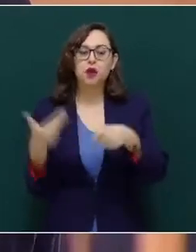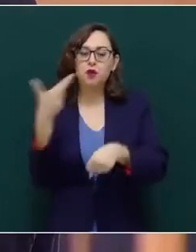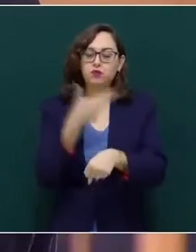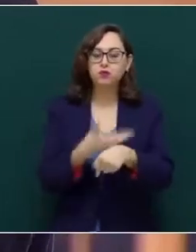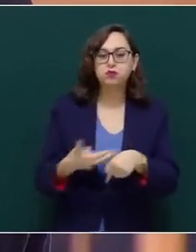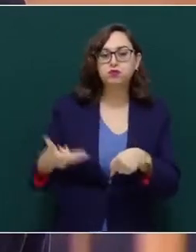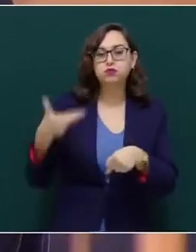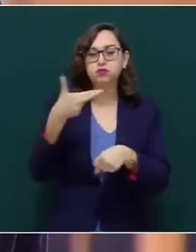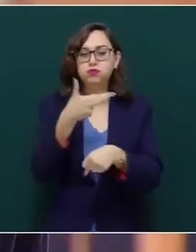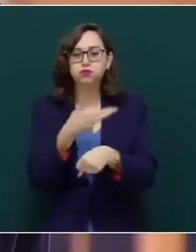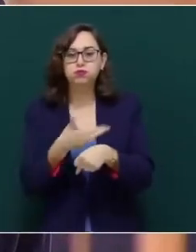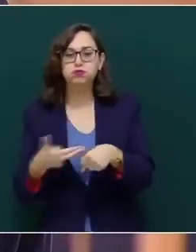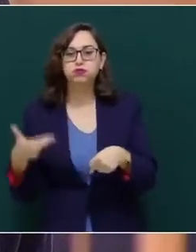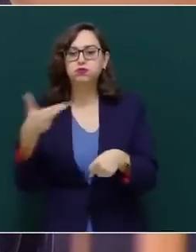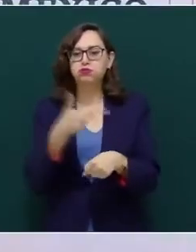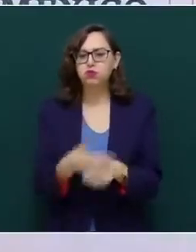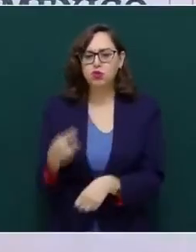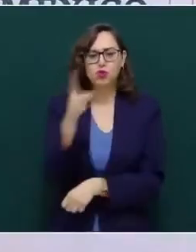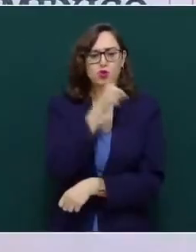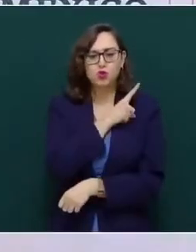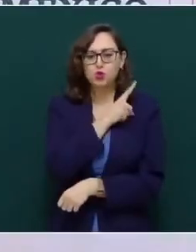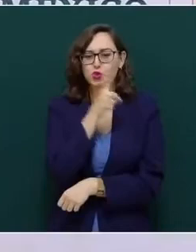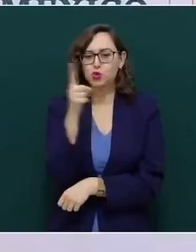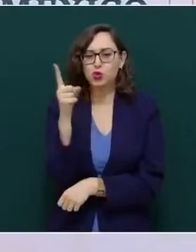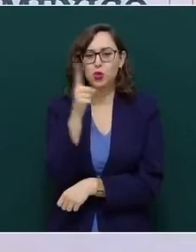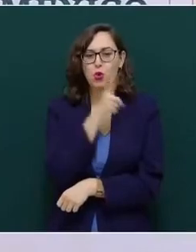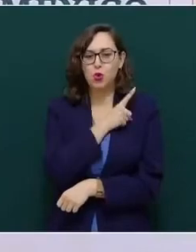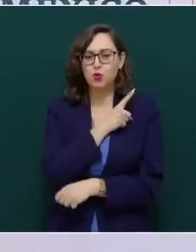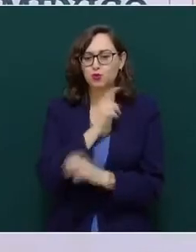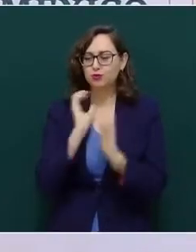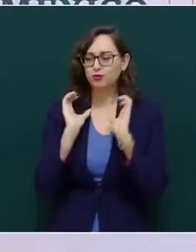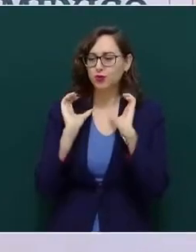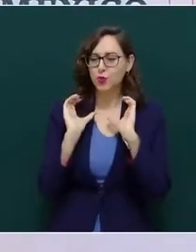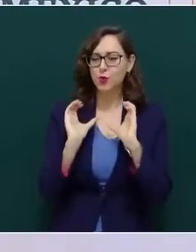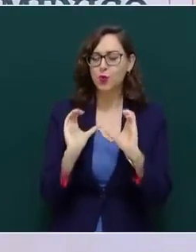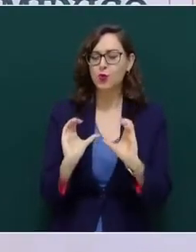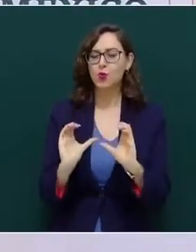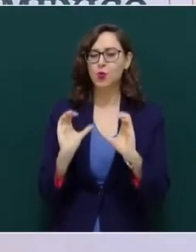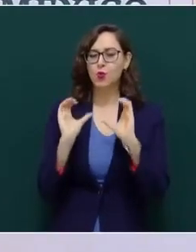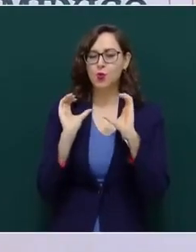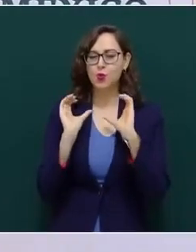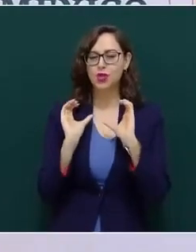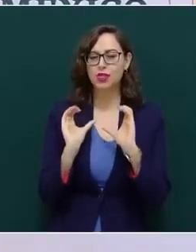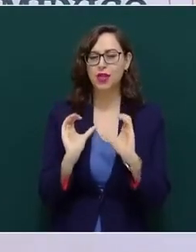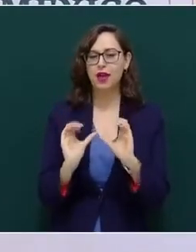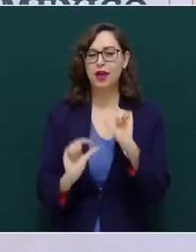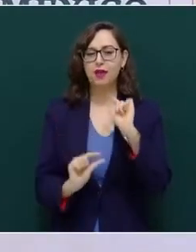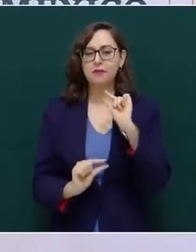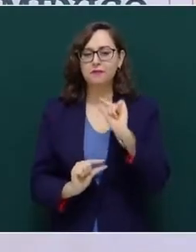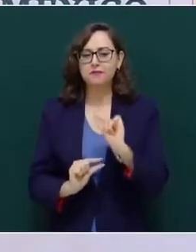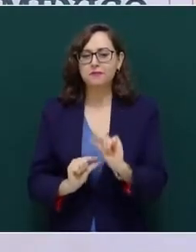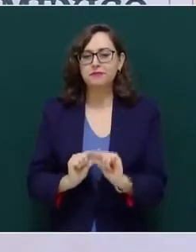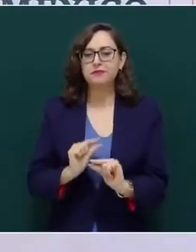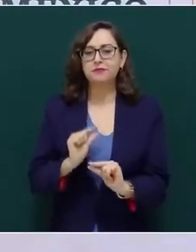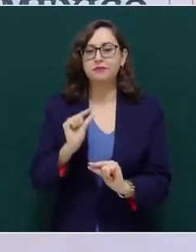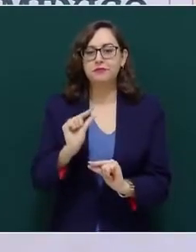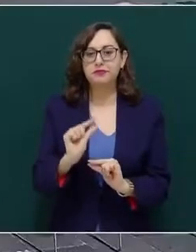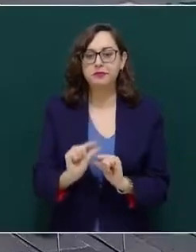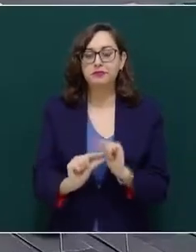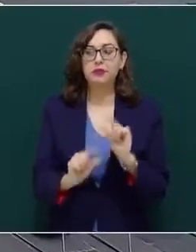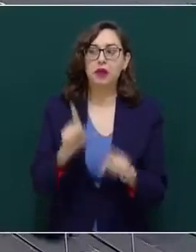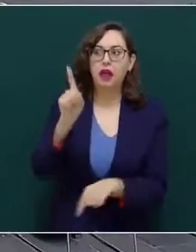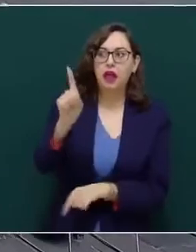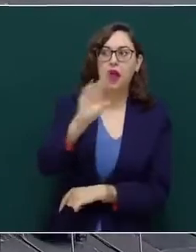a un juego unilateral, cautela extrema al principio para no irritar a